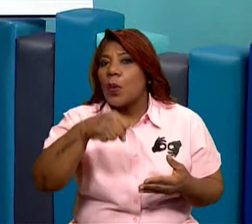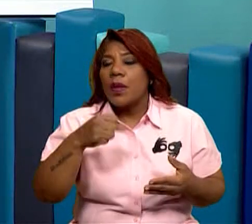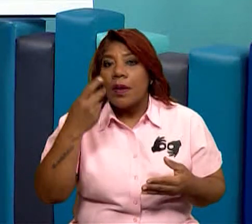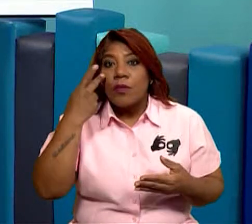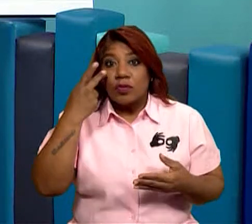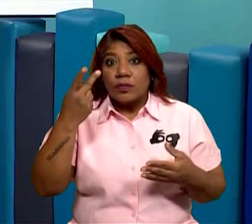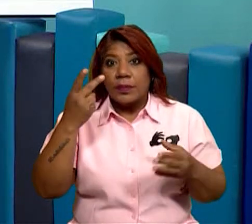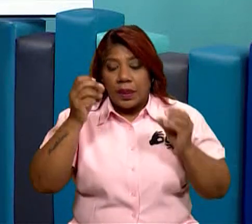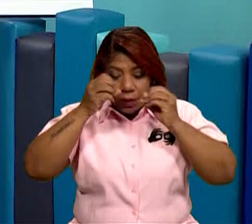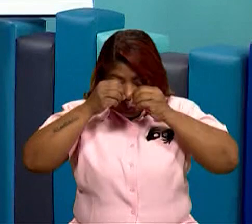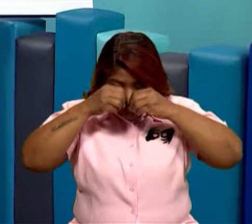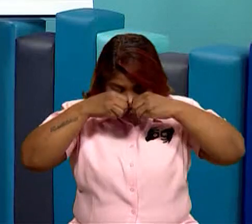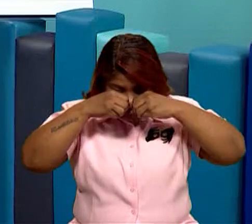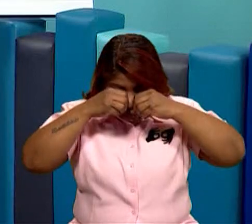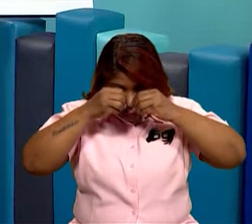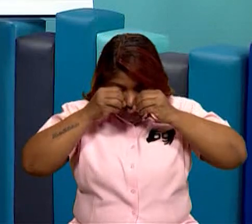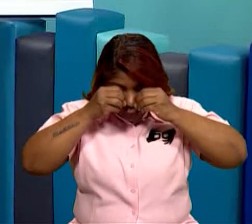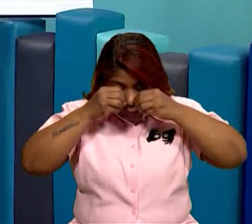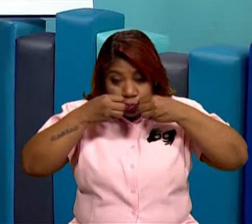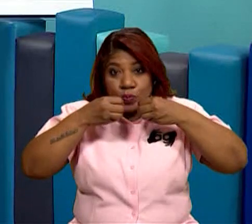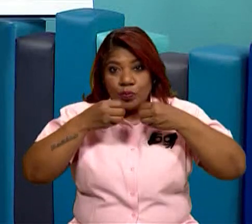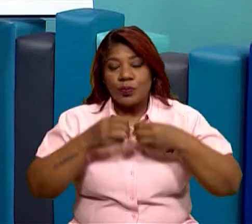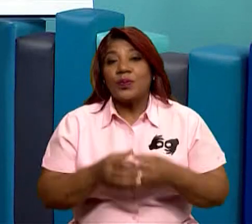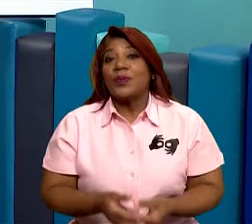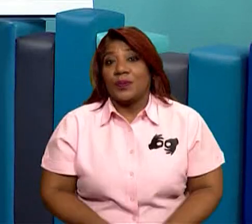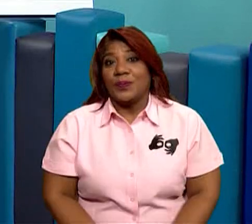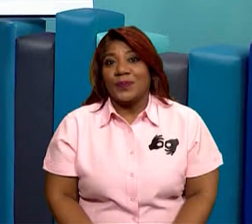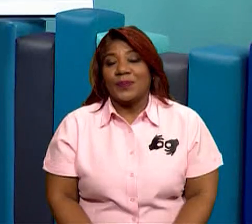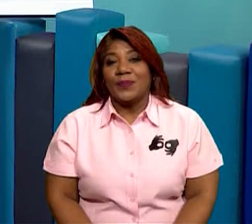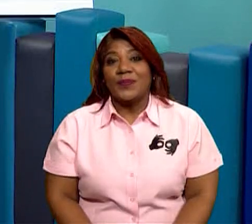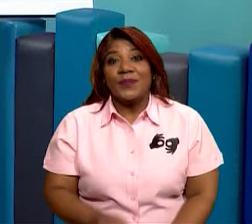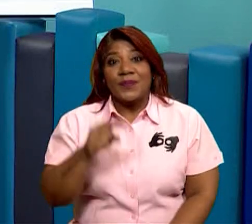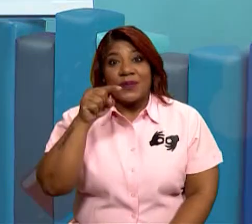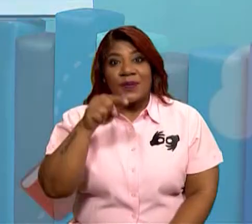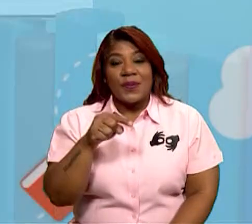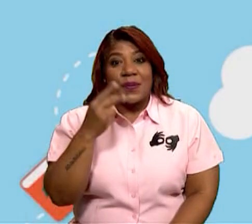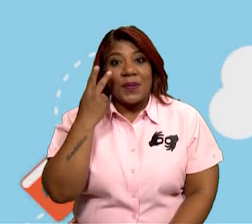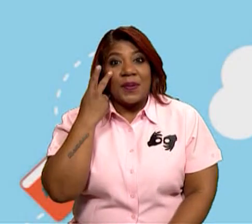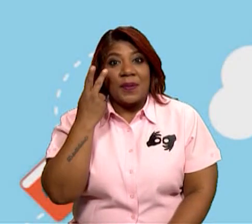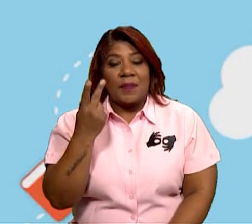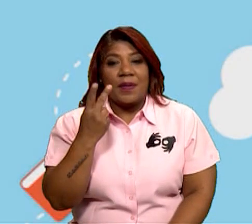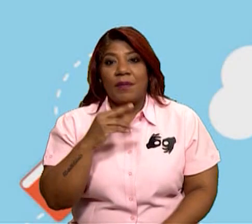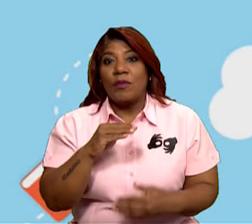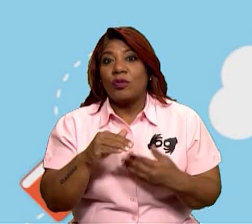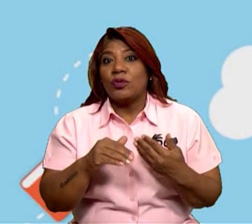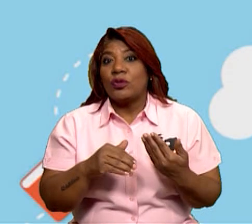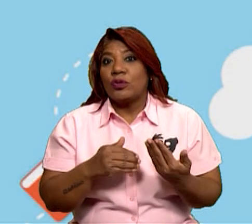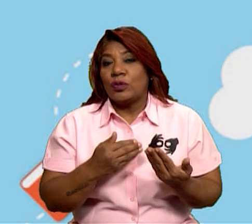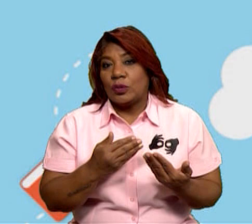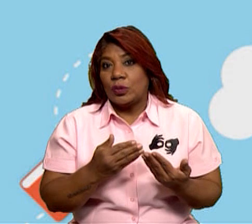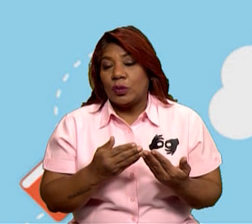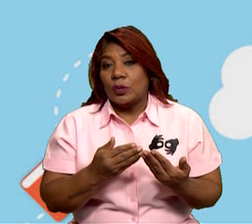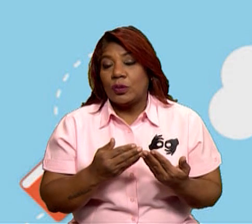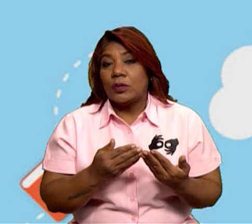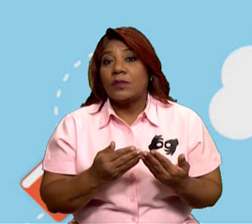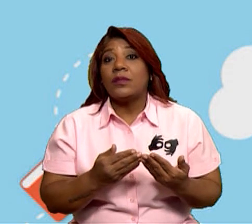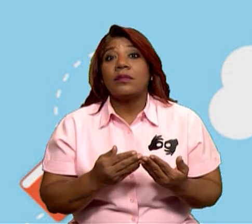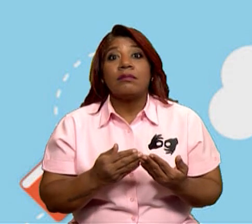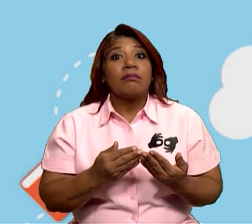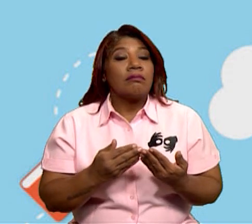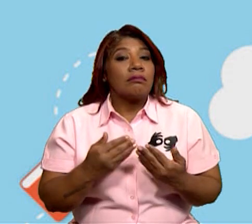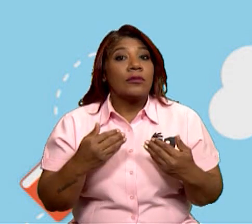al microscopio, ya, vemos, hoy sabemos que todos los organismos están formados por células.